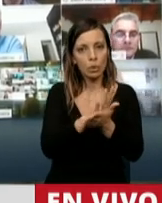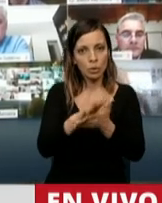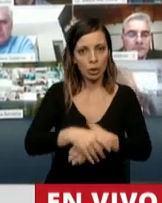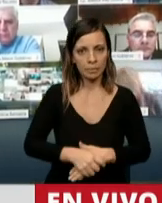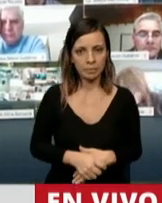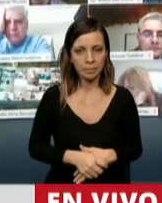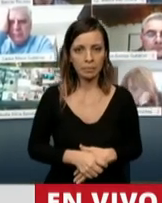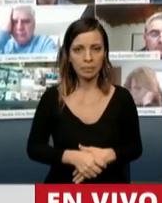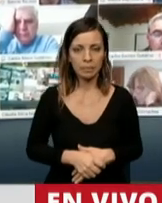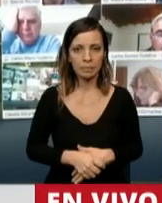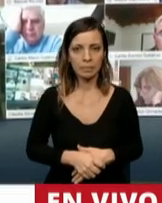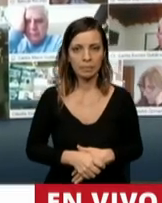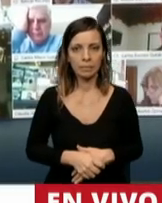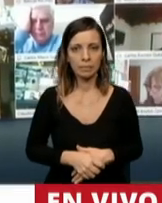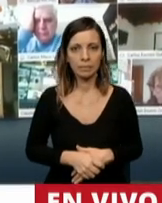Muchas gracias.